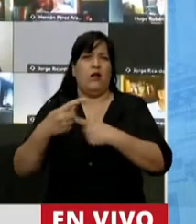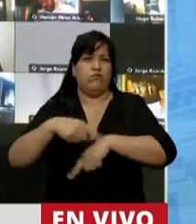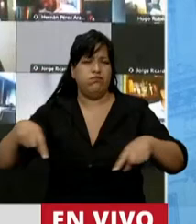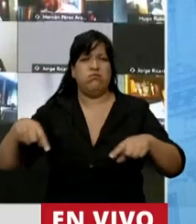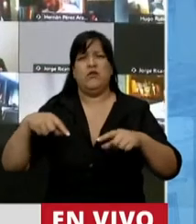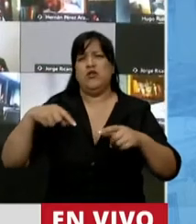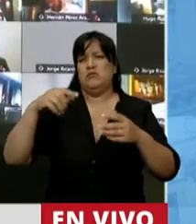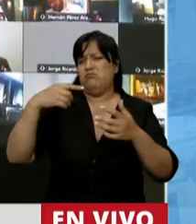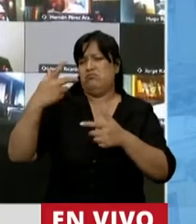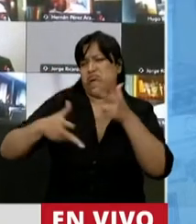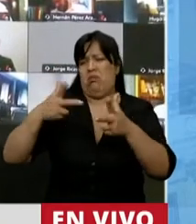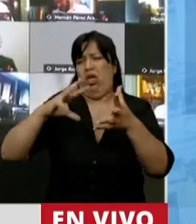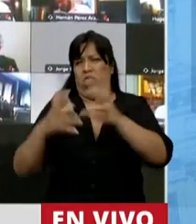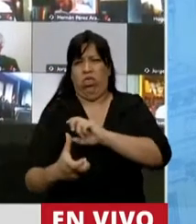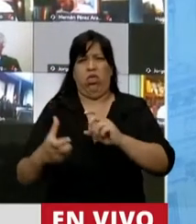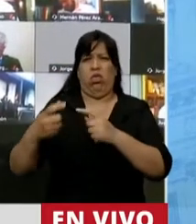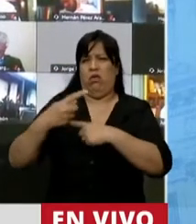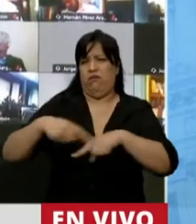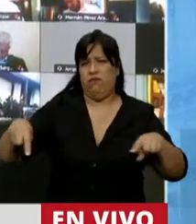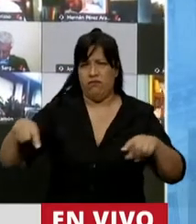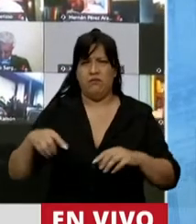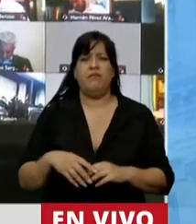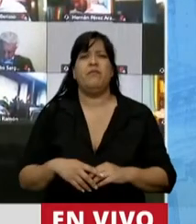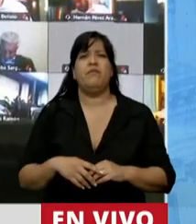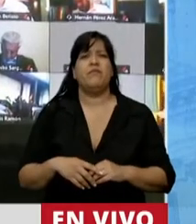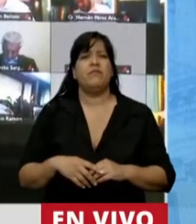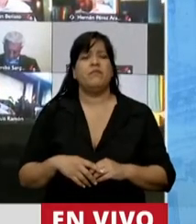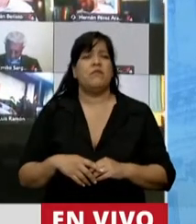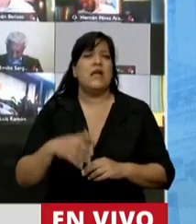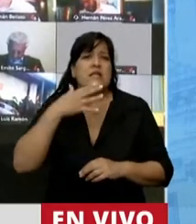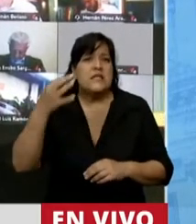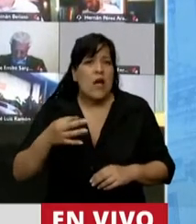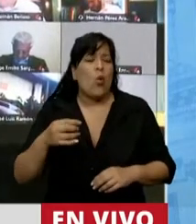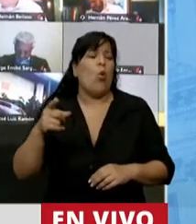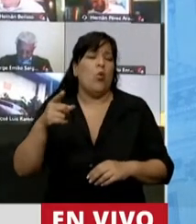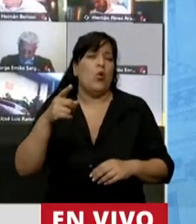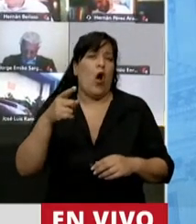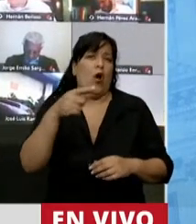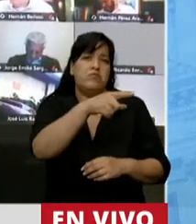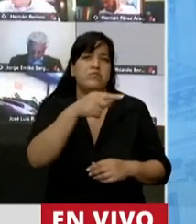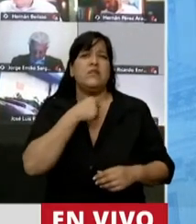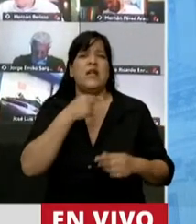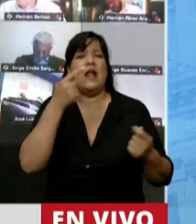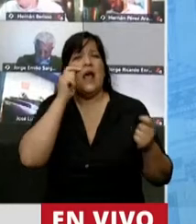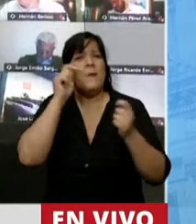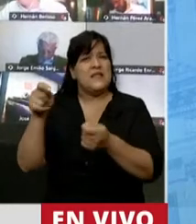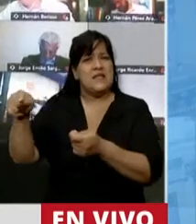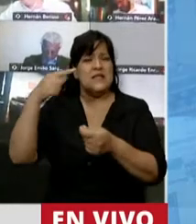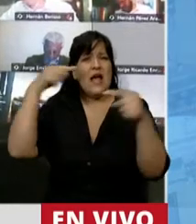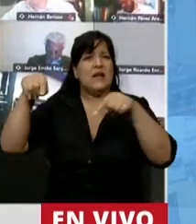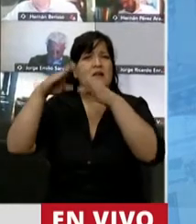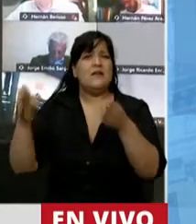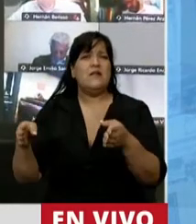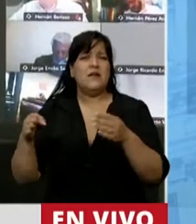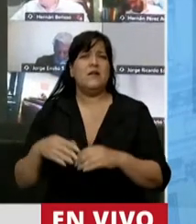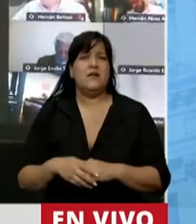cleptocracia, etc. Supongo que habrá buena predisposición para ir de visita al Instituto cuando abramos o